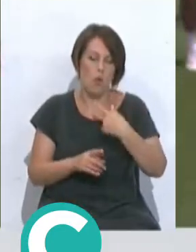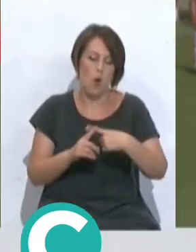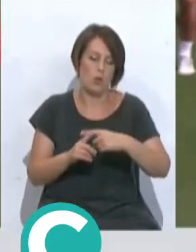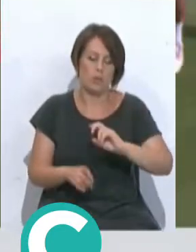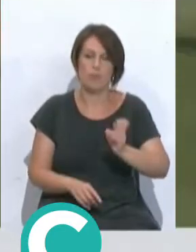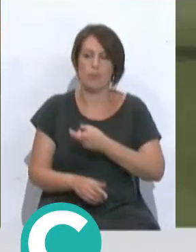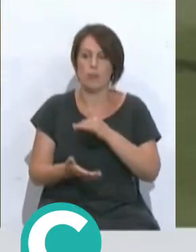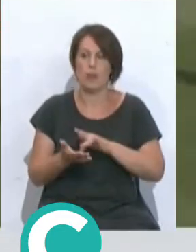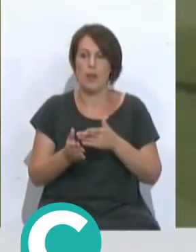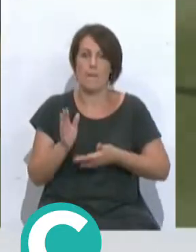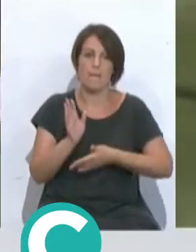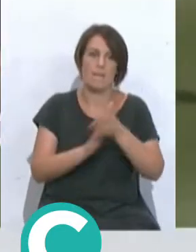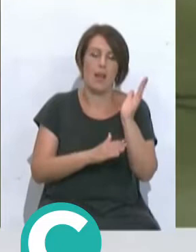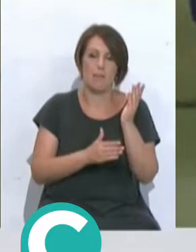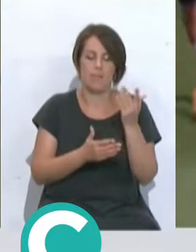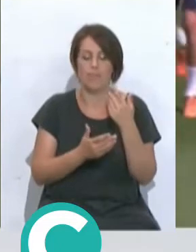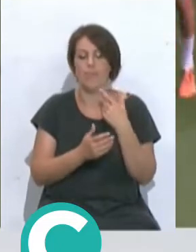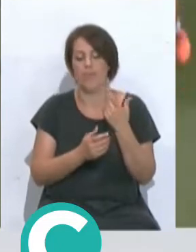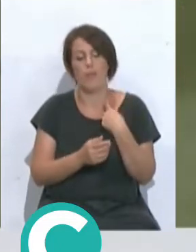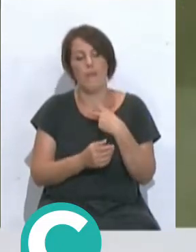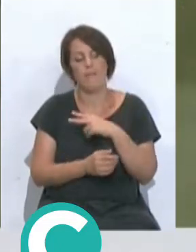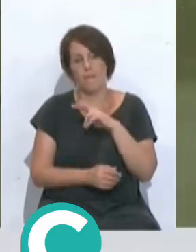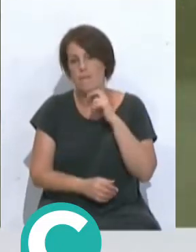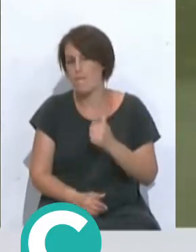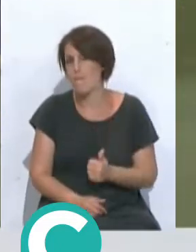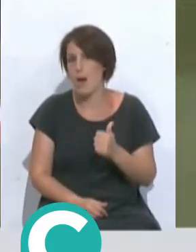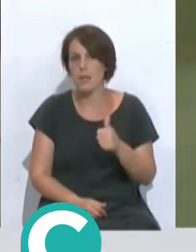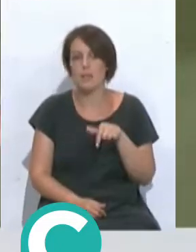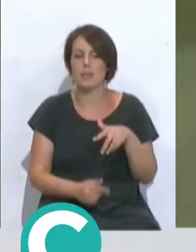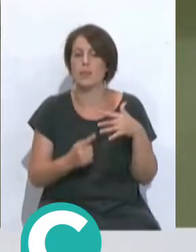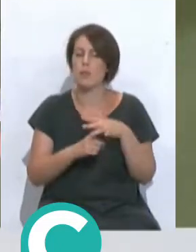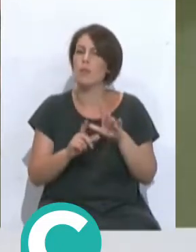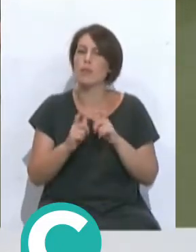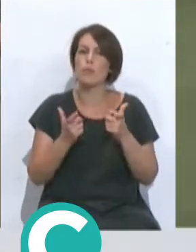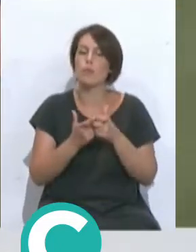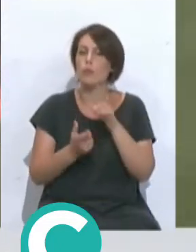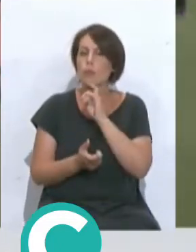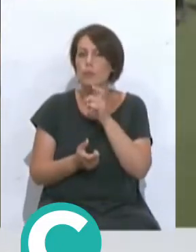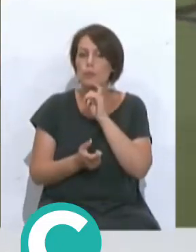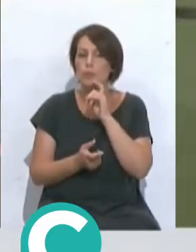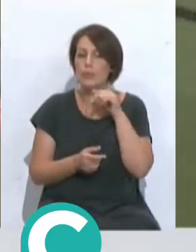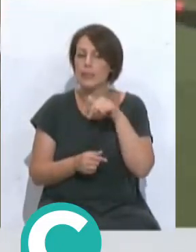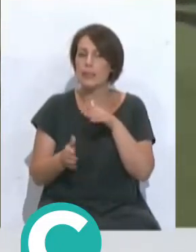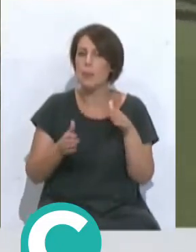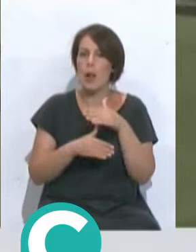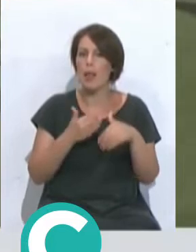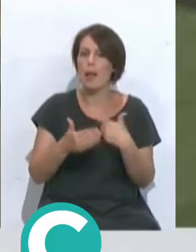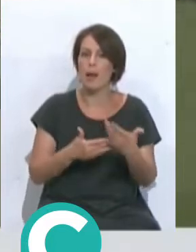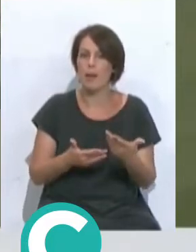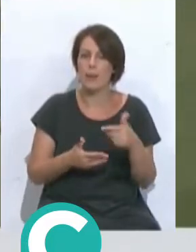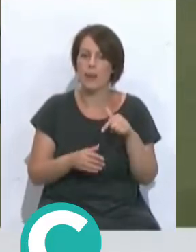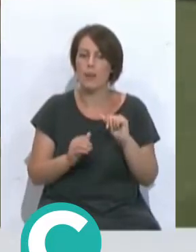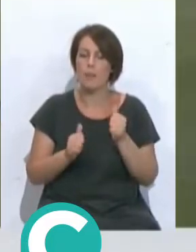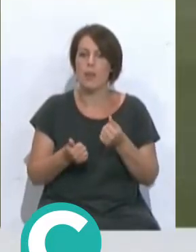cosas que cuando estás por ahí todavía le dan más valor. ¿Y cómo viste la situación del equipo a lo largo de esta temporada? Con ese